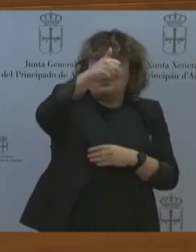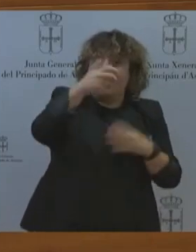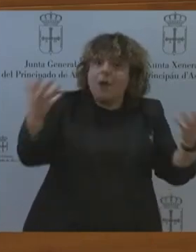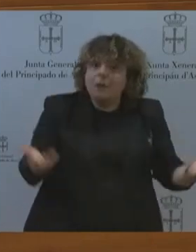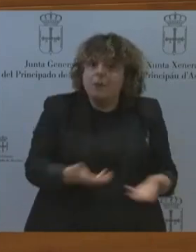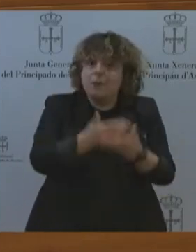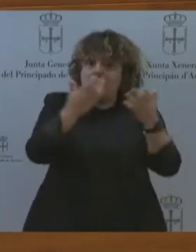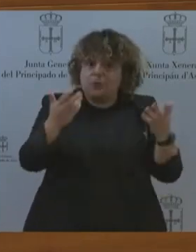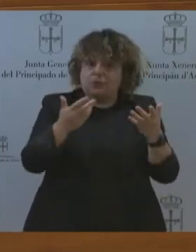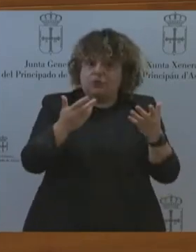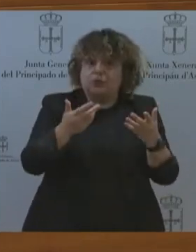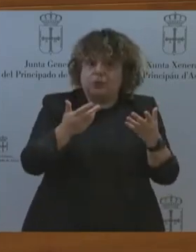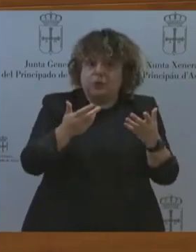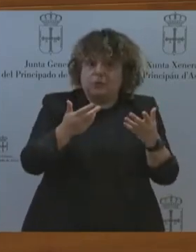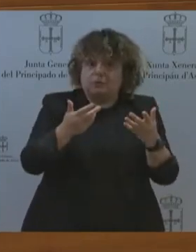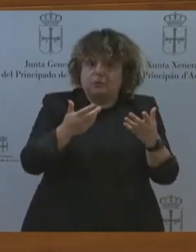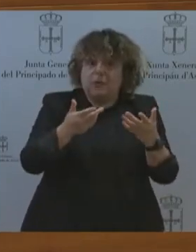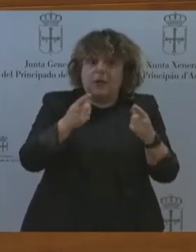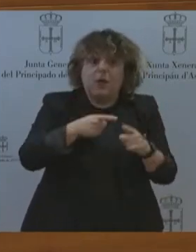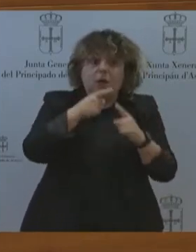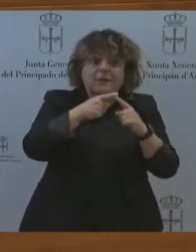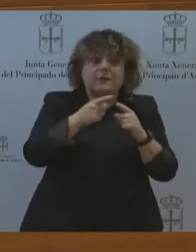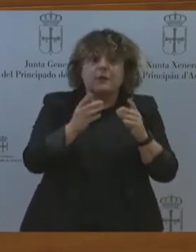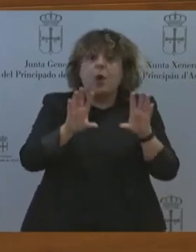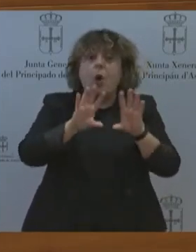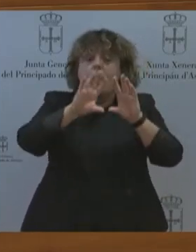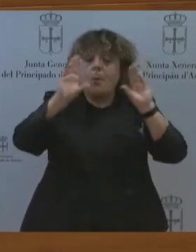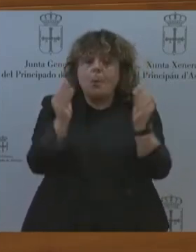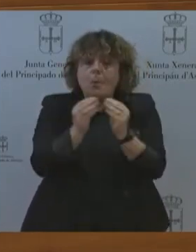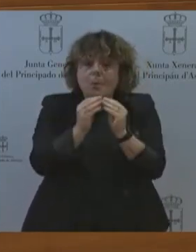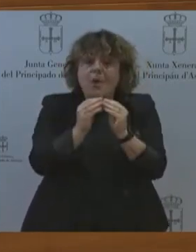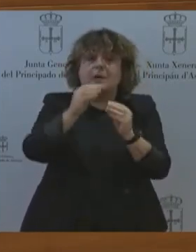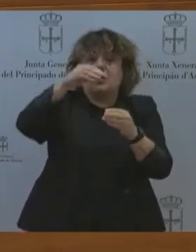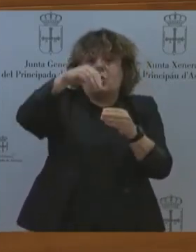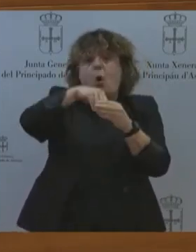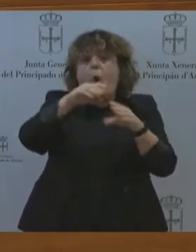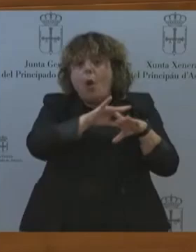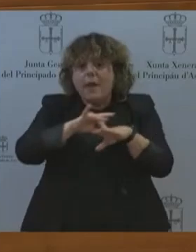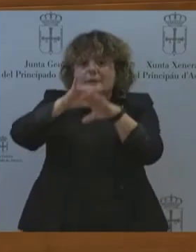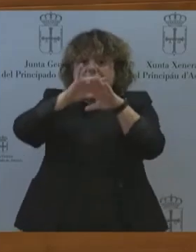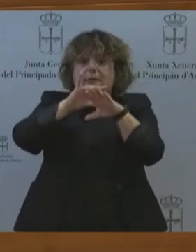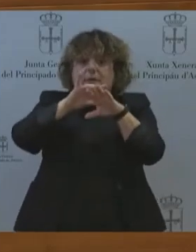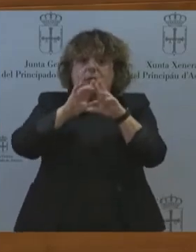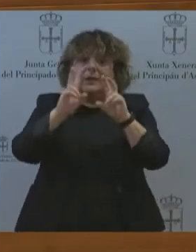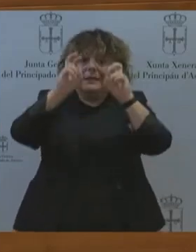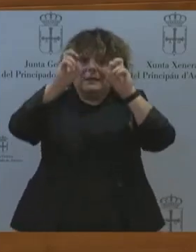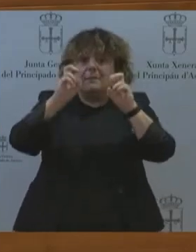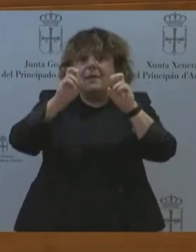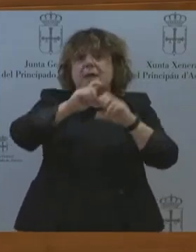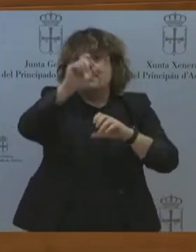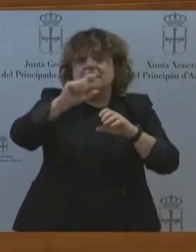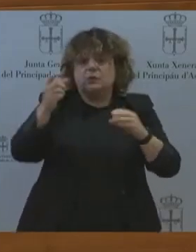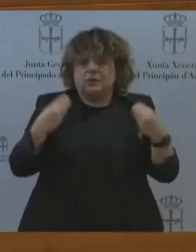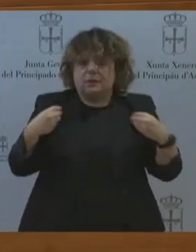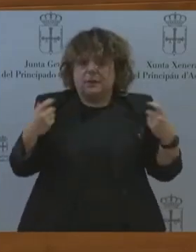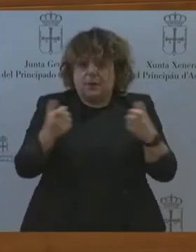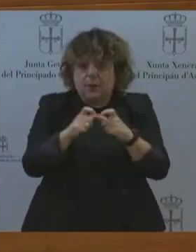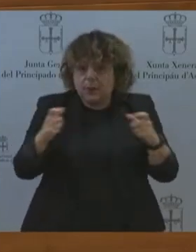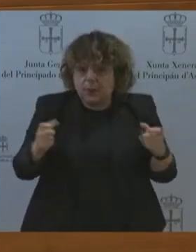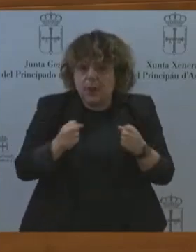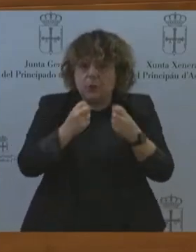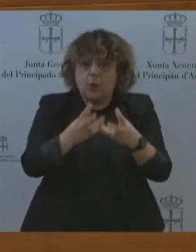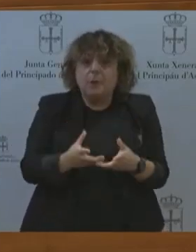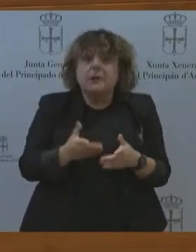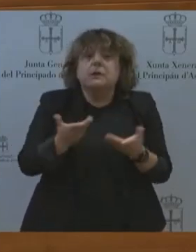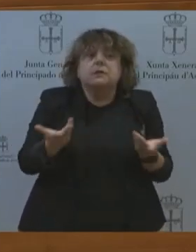y orientación de las actuaciones en materia demográfica. Hacen falta políticas concretas en diferentes ámbitos para afrontar el